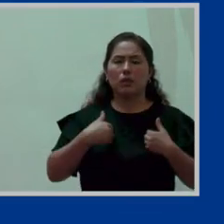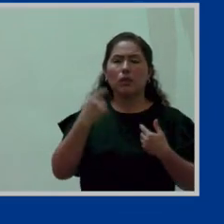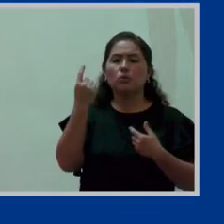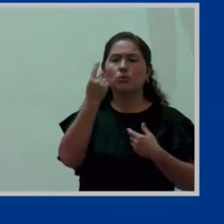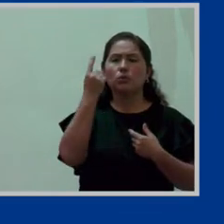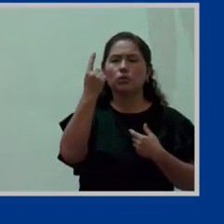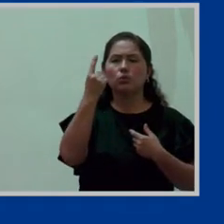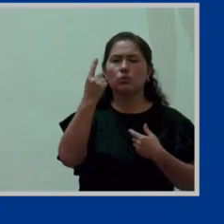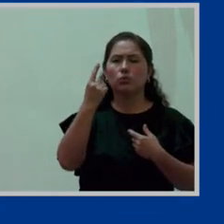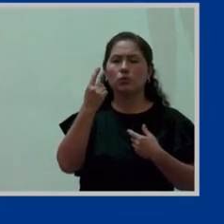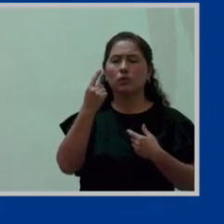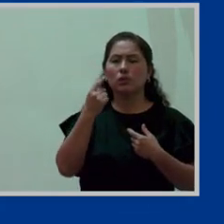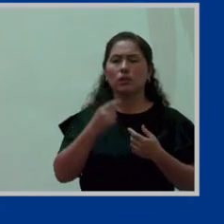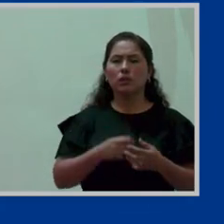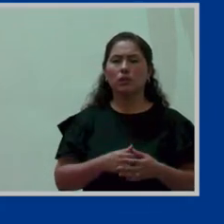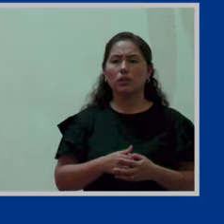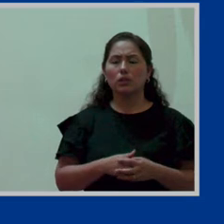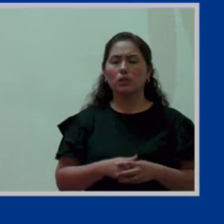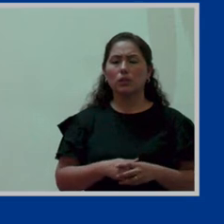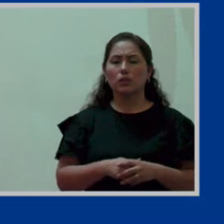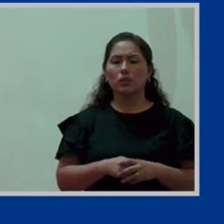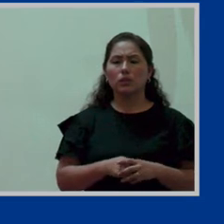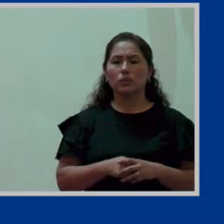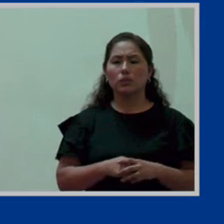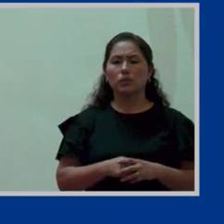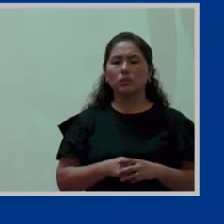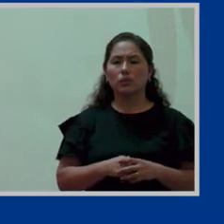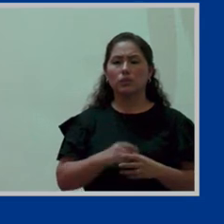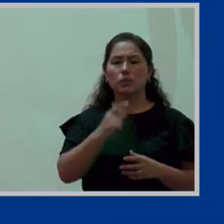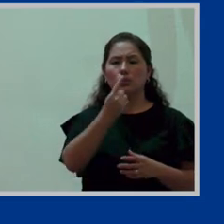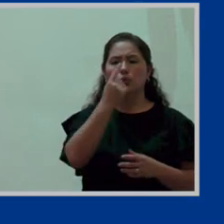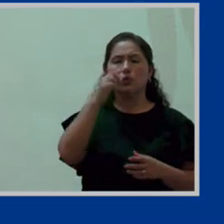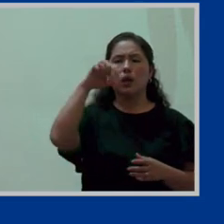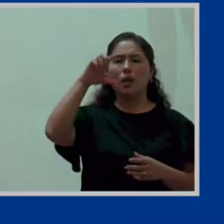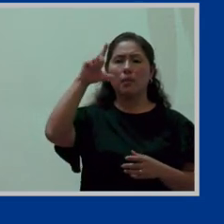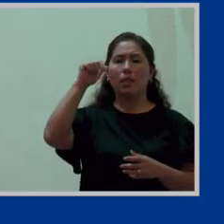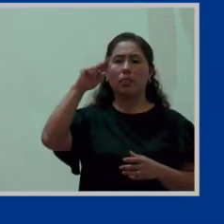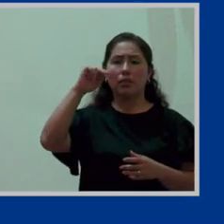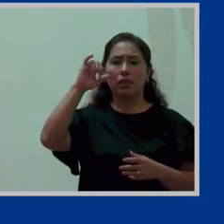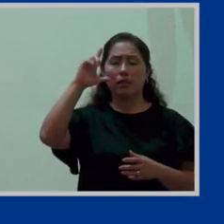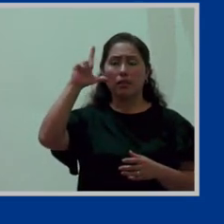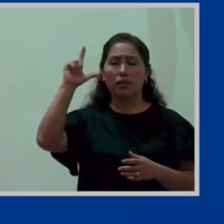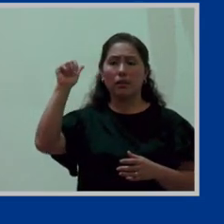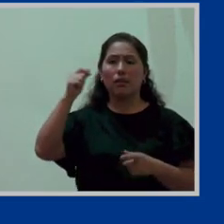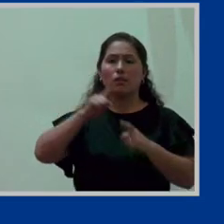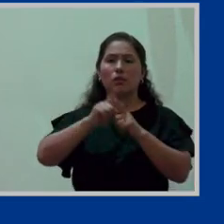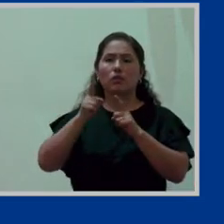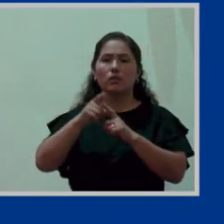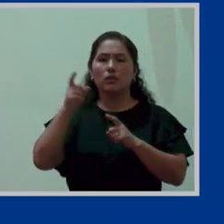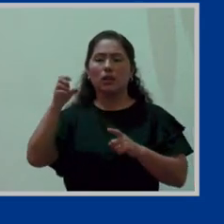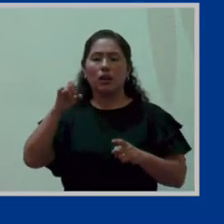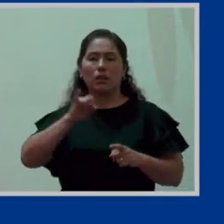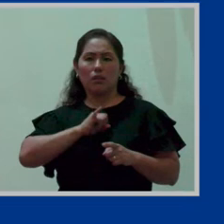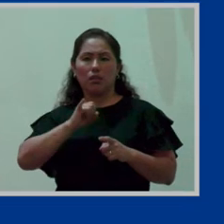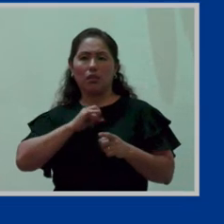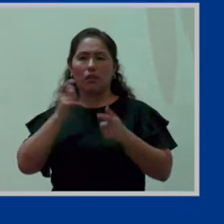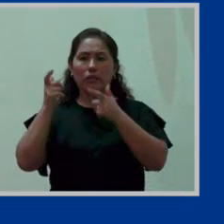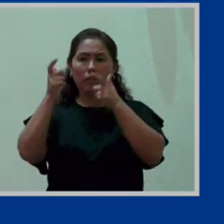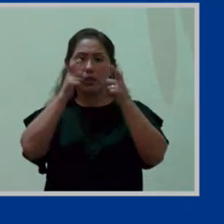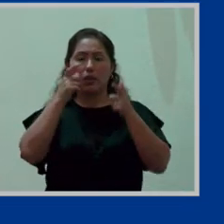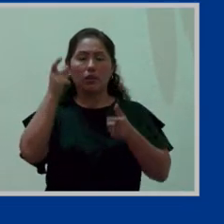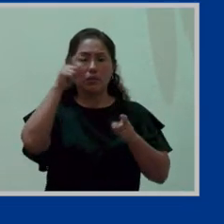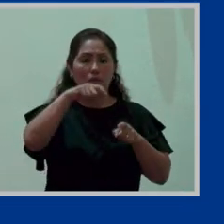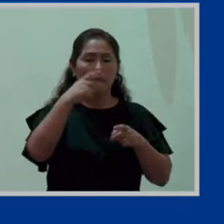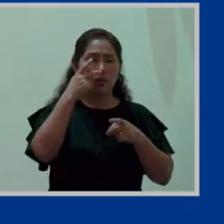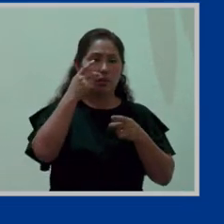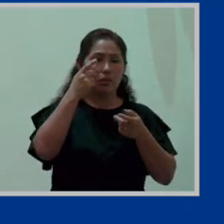un solo este una sola planilla entonces ahí la entidad fiscalizadora se vería en campo